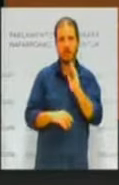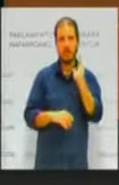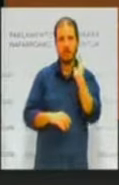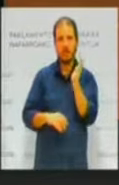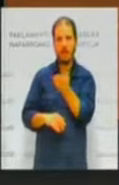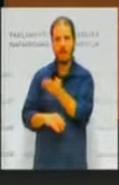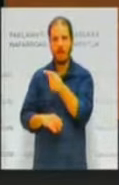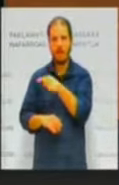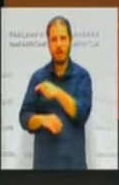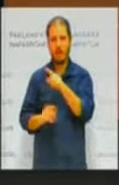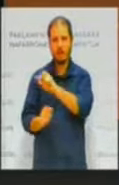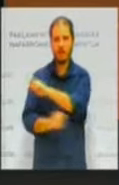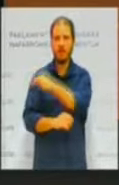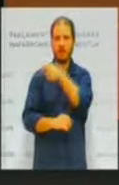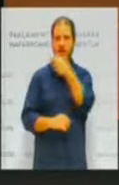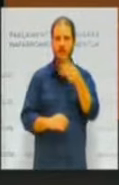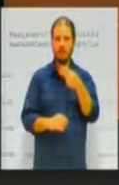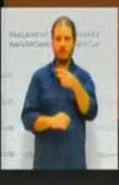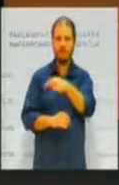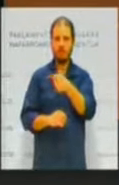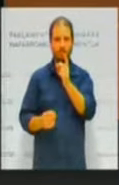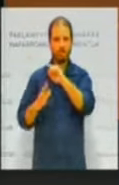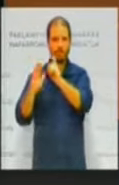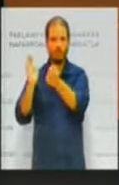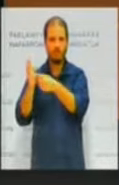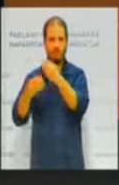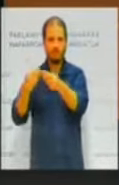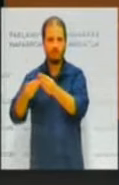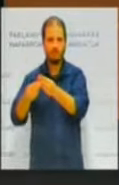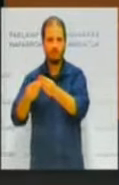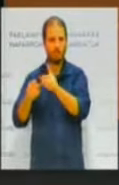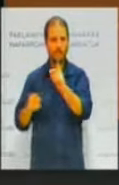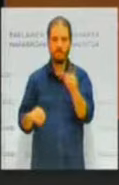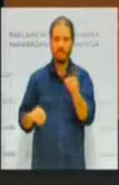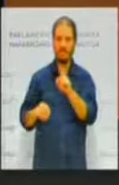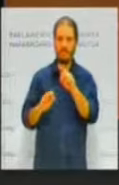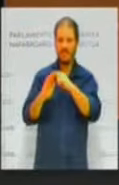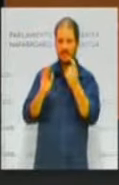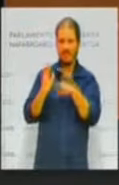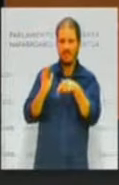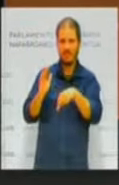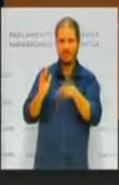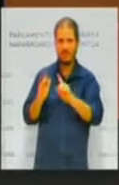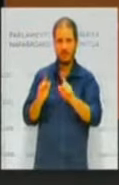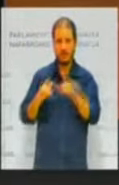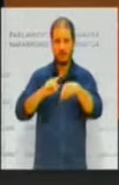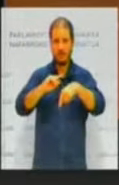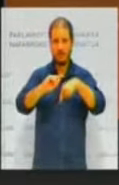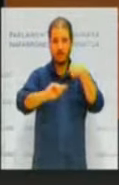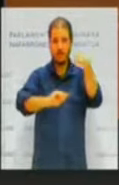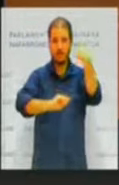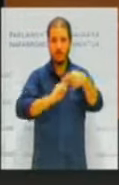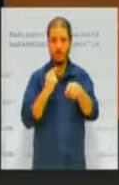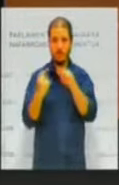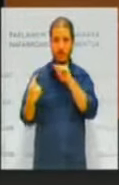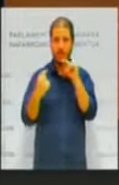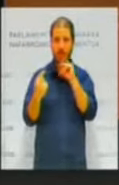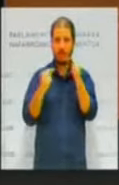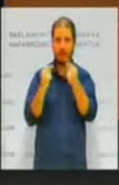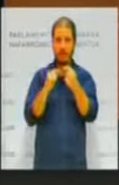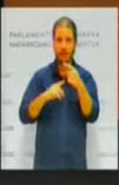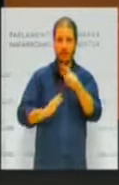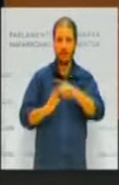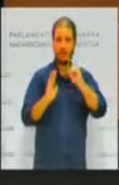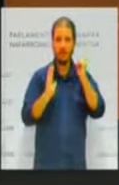aplicar una ley. Y no solo lo ha hecho en esta ley, sino que lo ha hecho fundamentalmente también en la que vamos a debatir después que